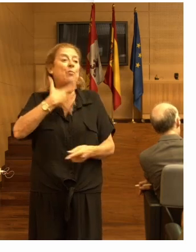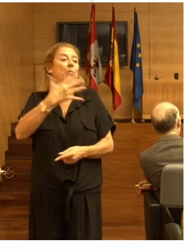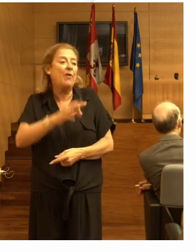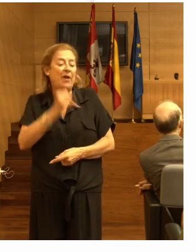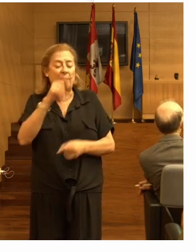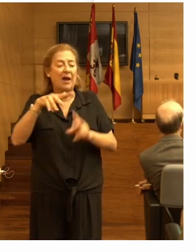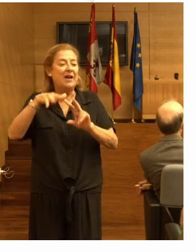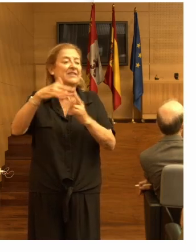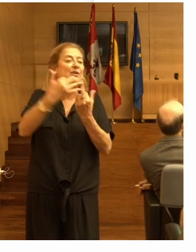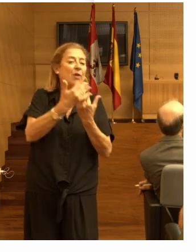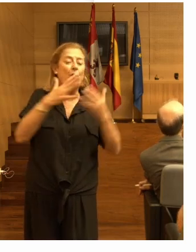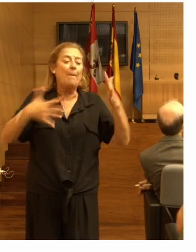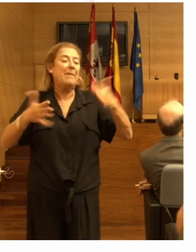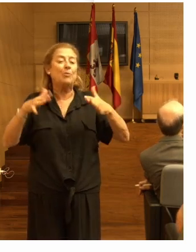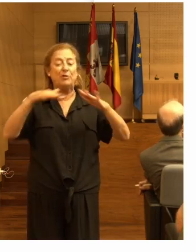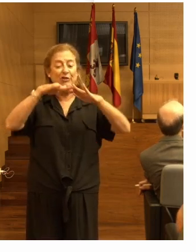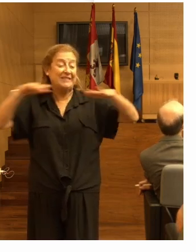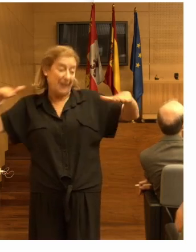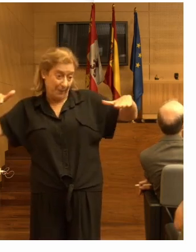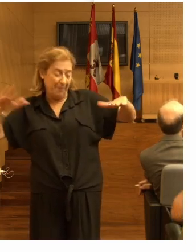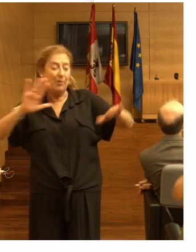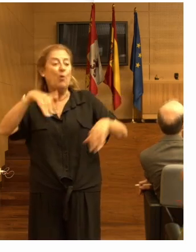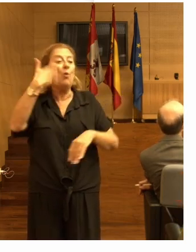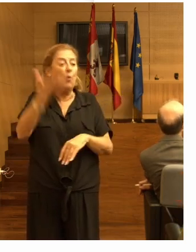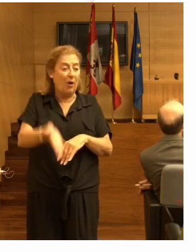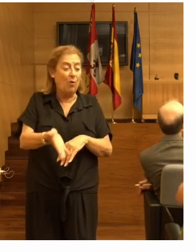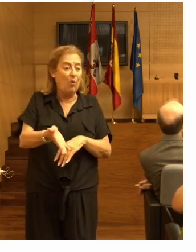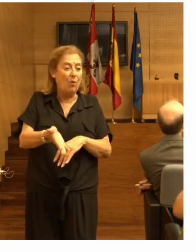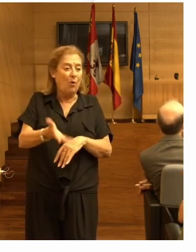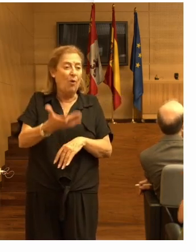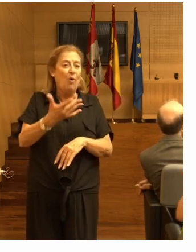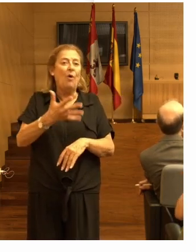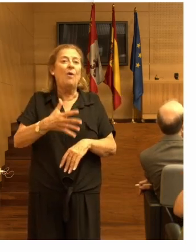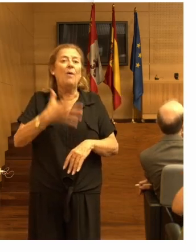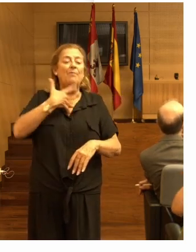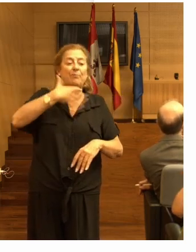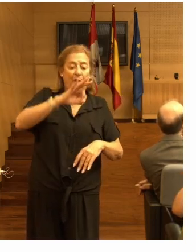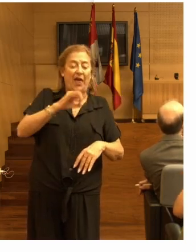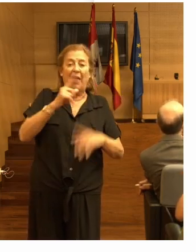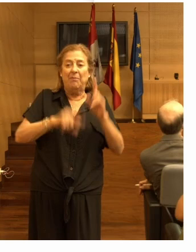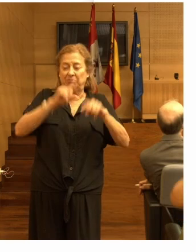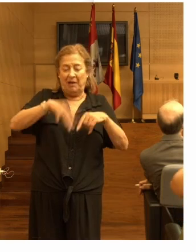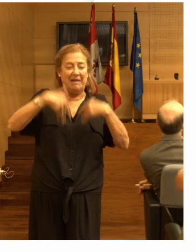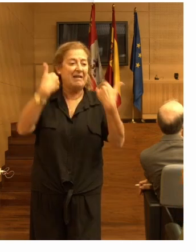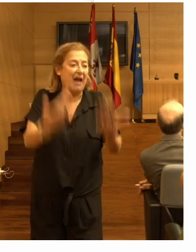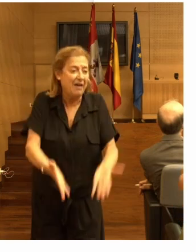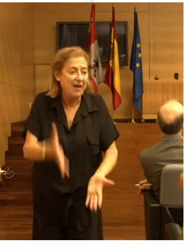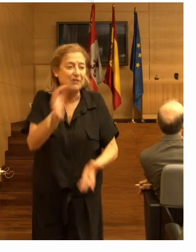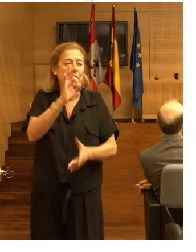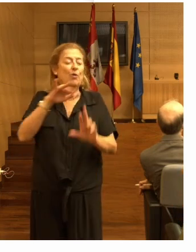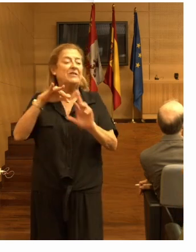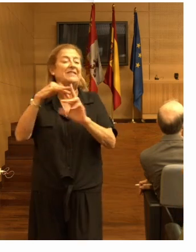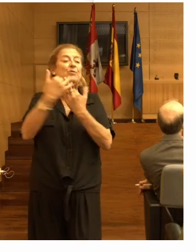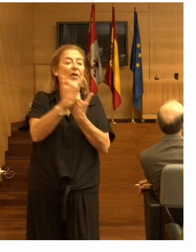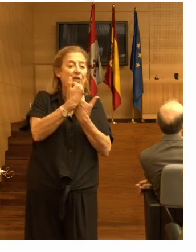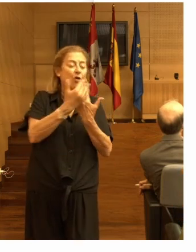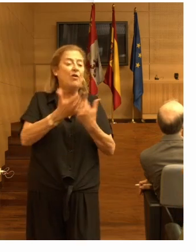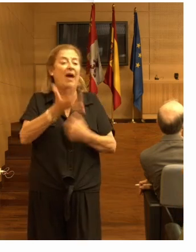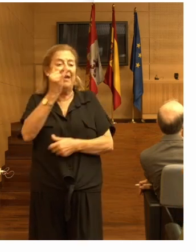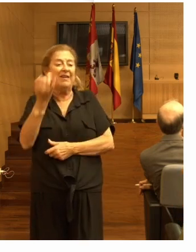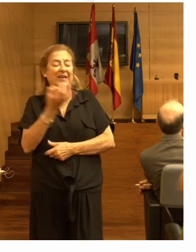situación más o menos estable, pero luego se producen más caídas o puede haber situaciones que haya